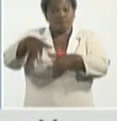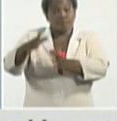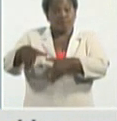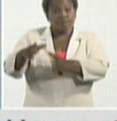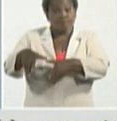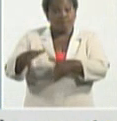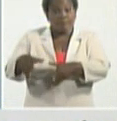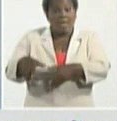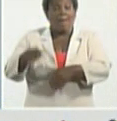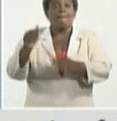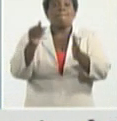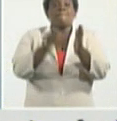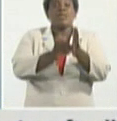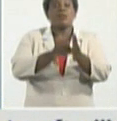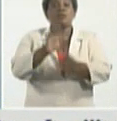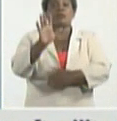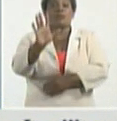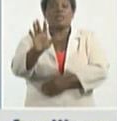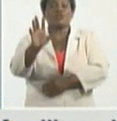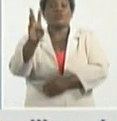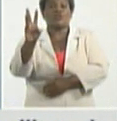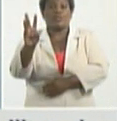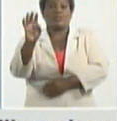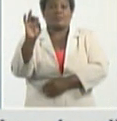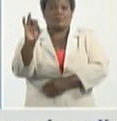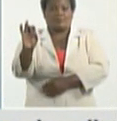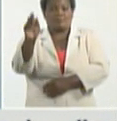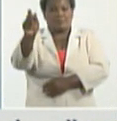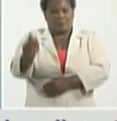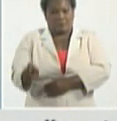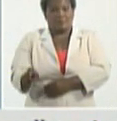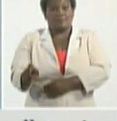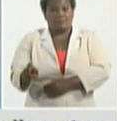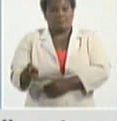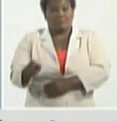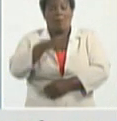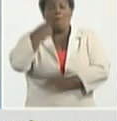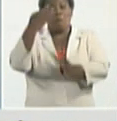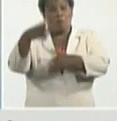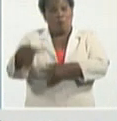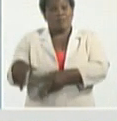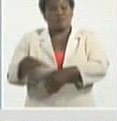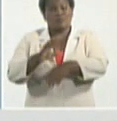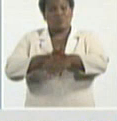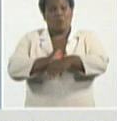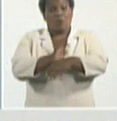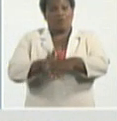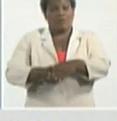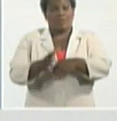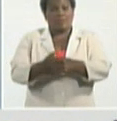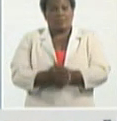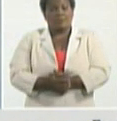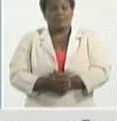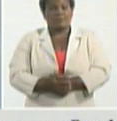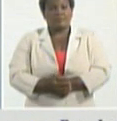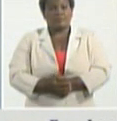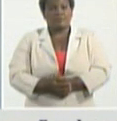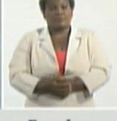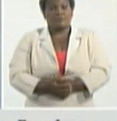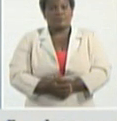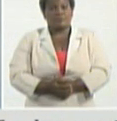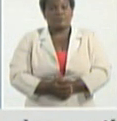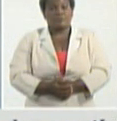.537 personas que han perdido la vida con o por COVID-19